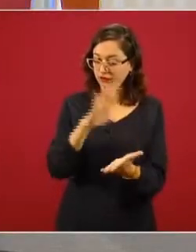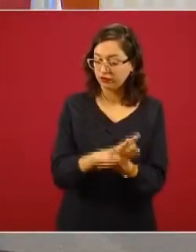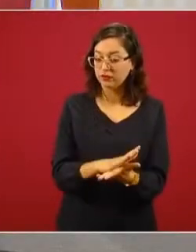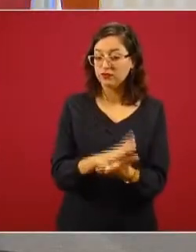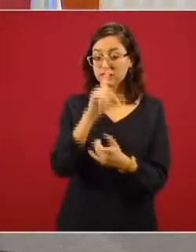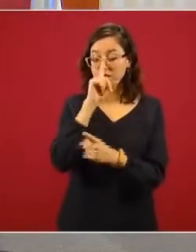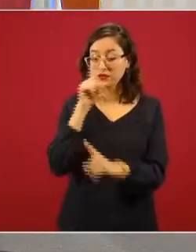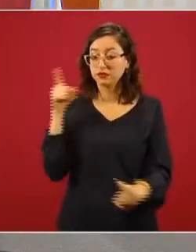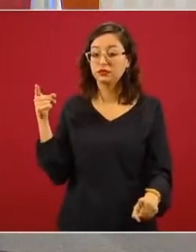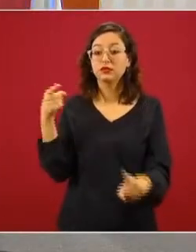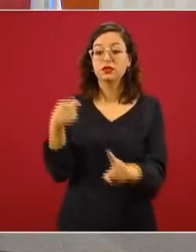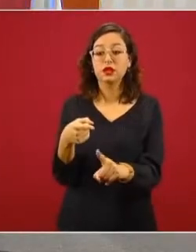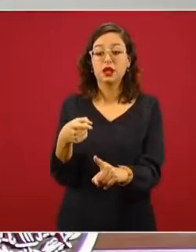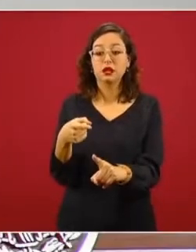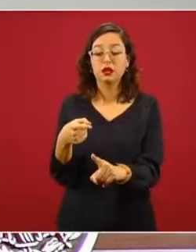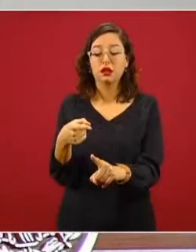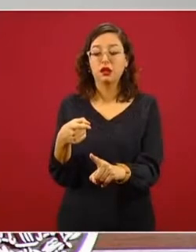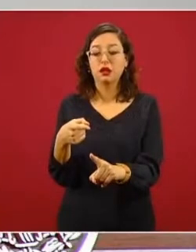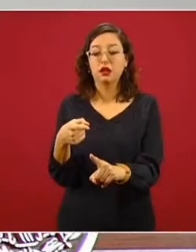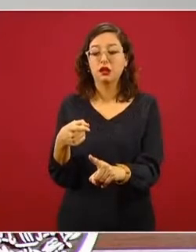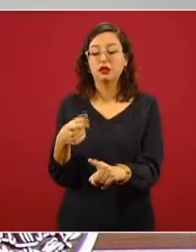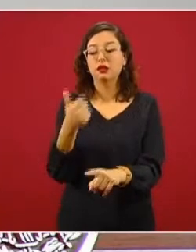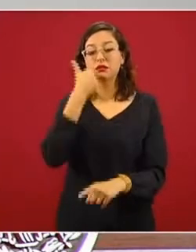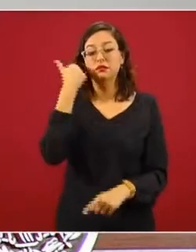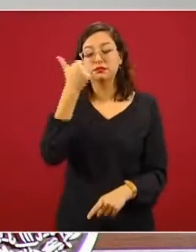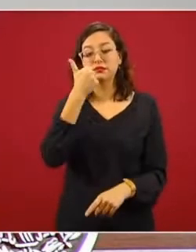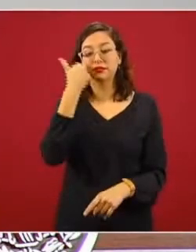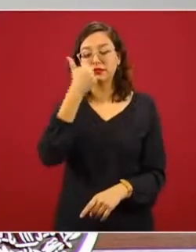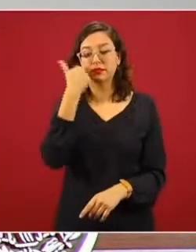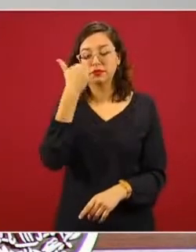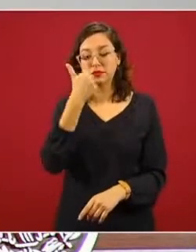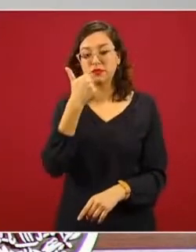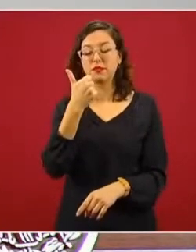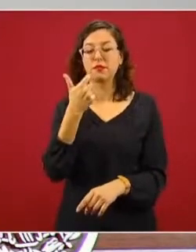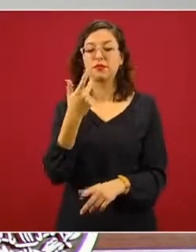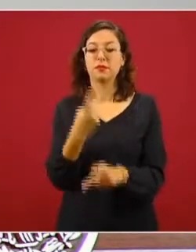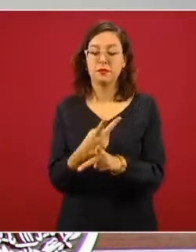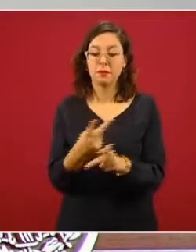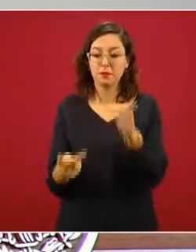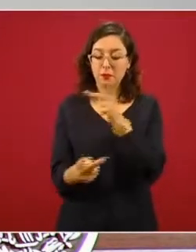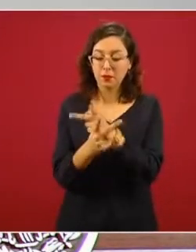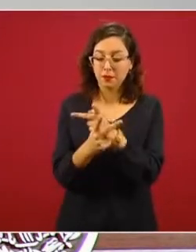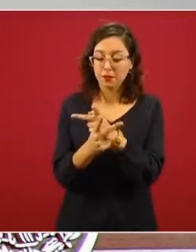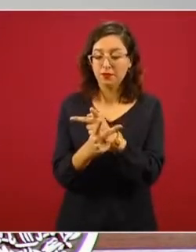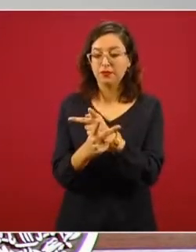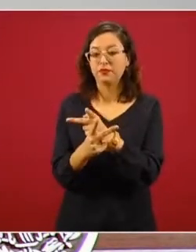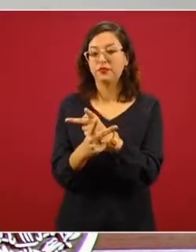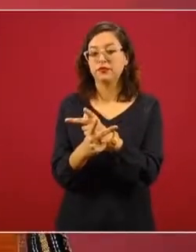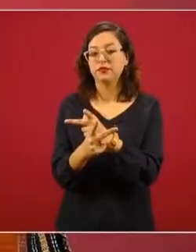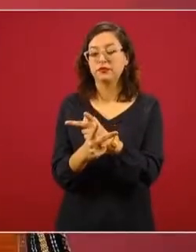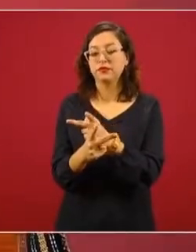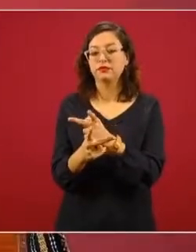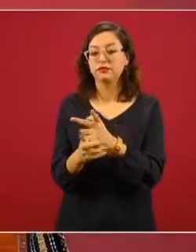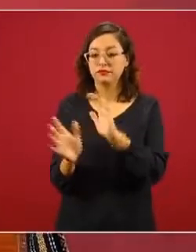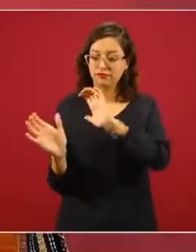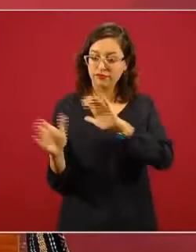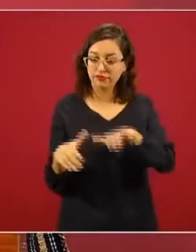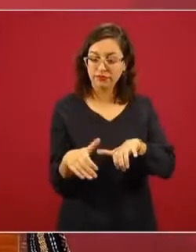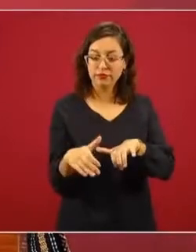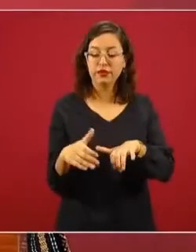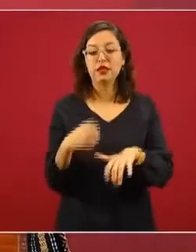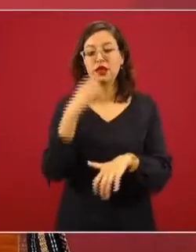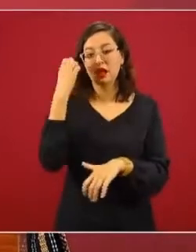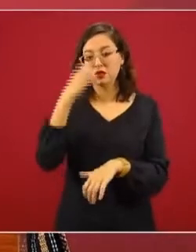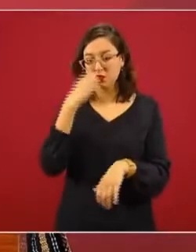dirigido principalmente a los estudiantes de educación media superior que están inscritos en escuelas